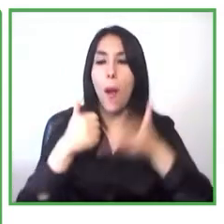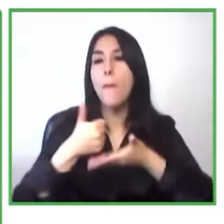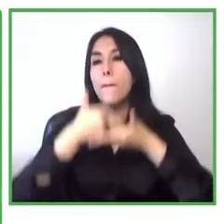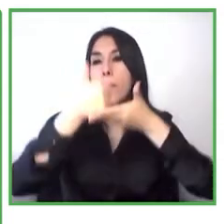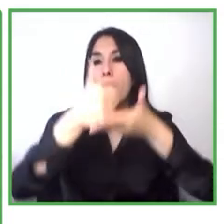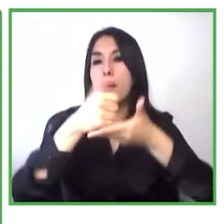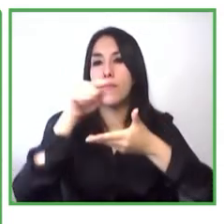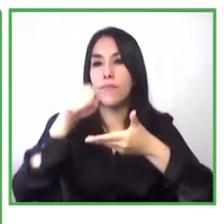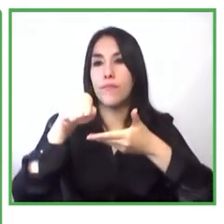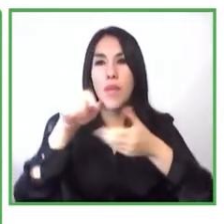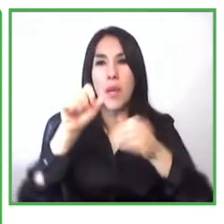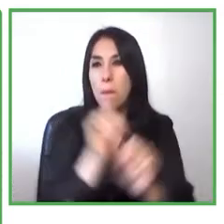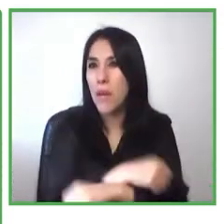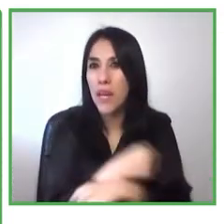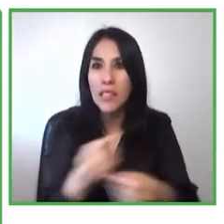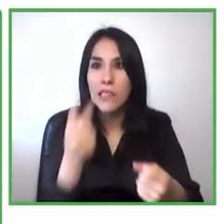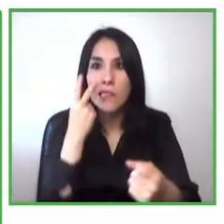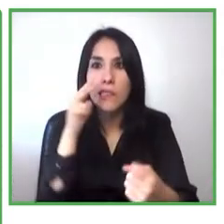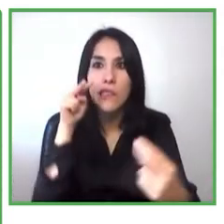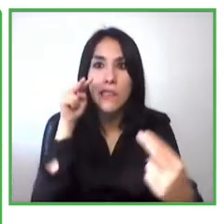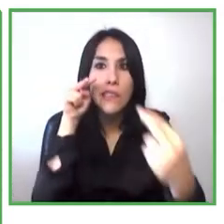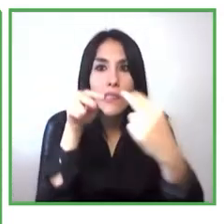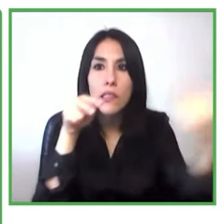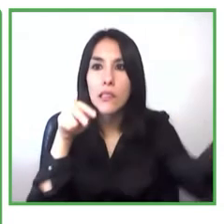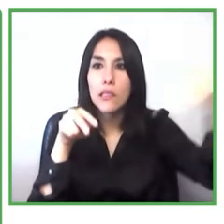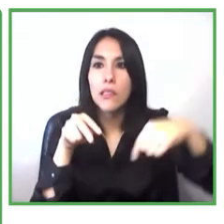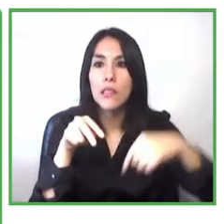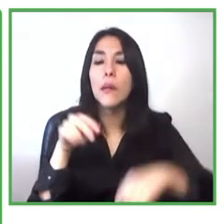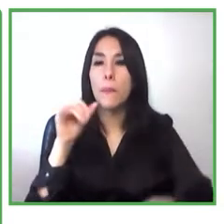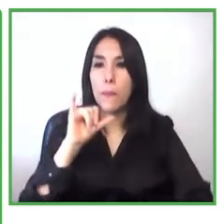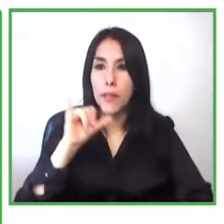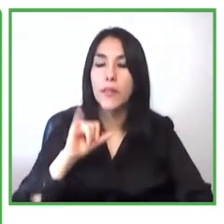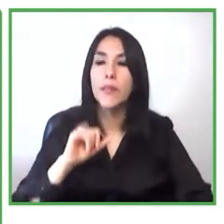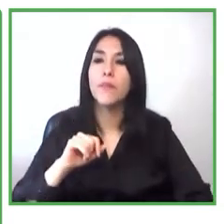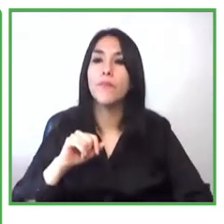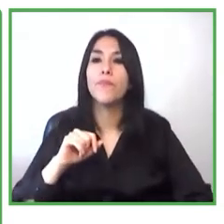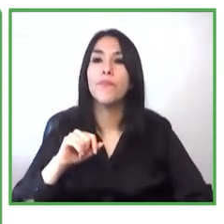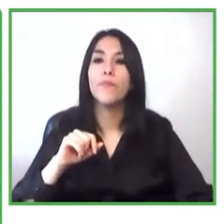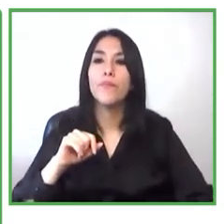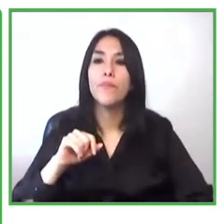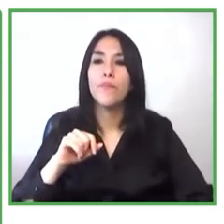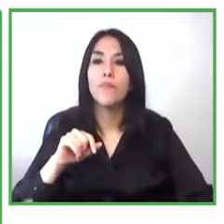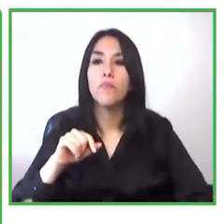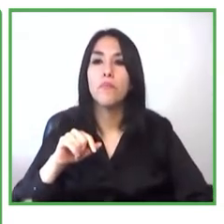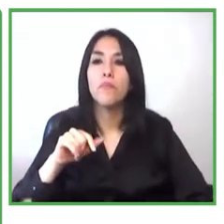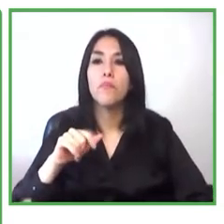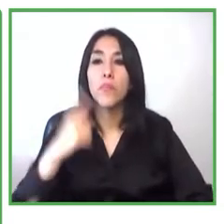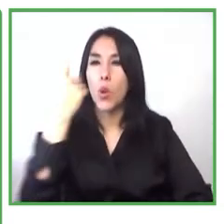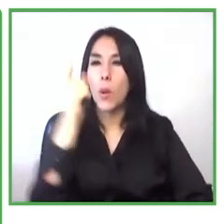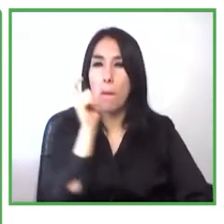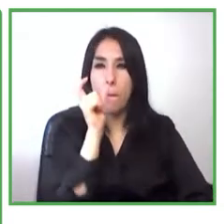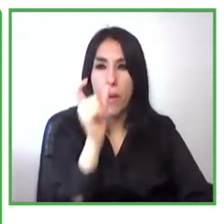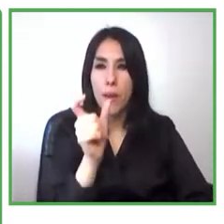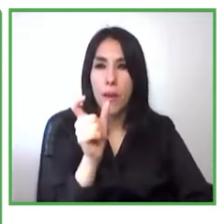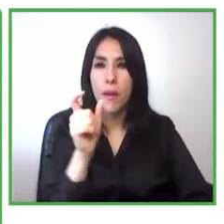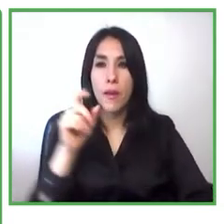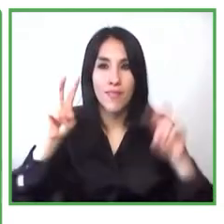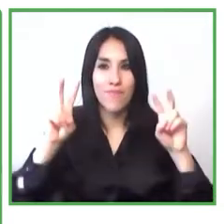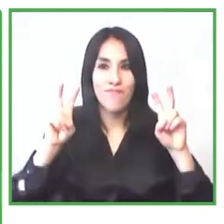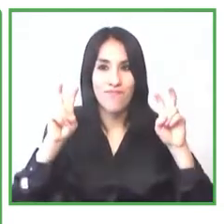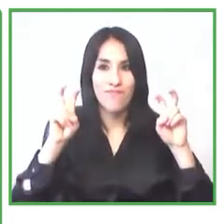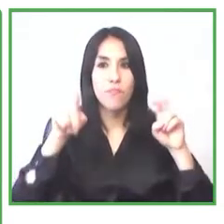sino también para poder responder ante la pandemia del COVID con las